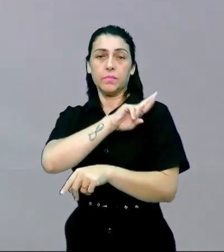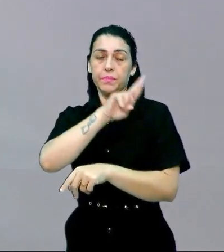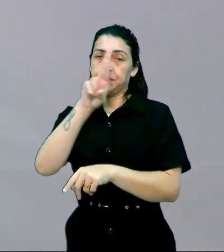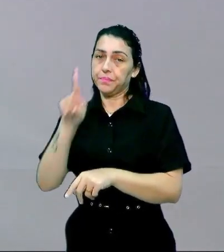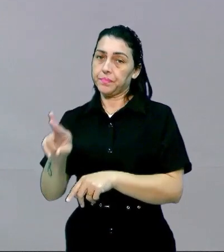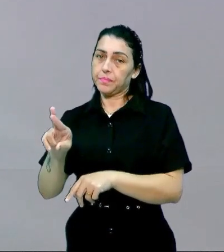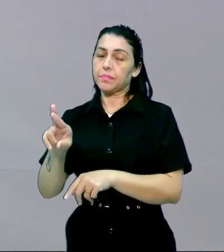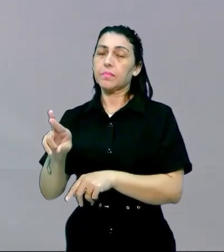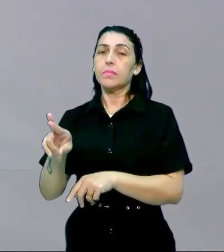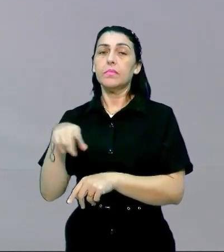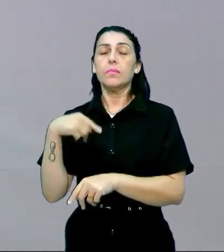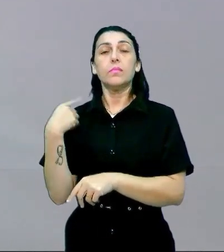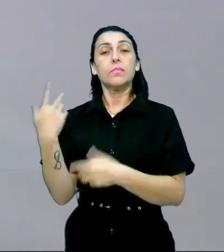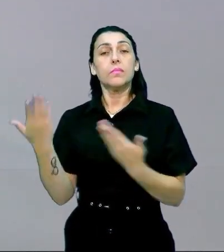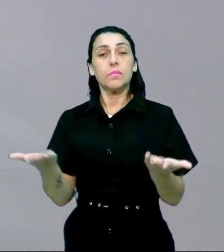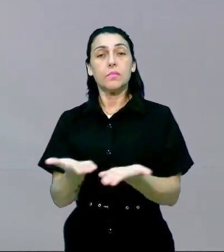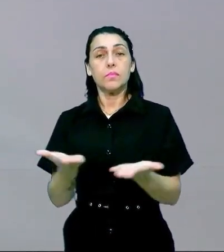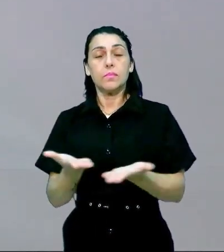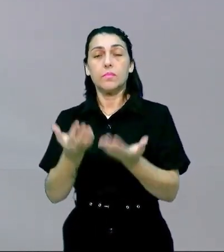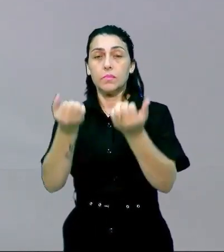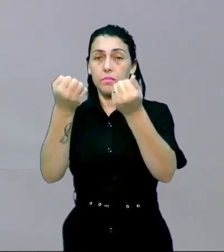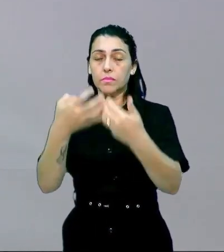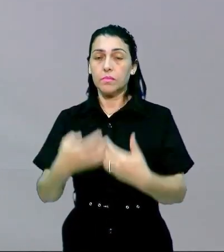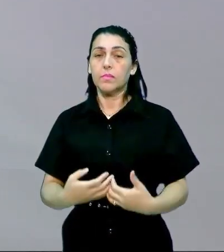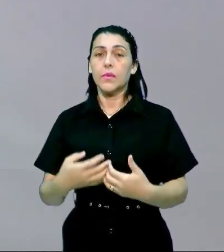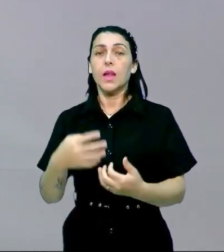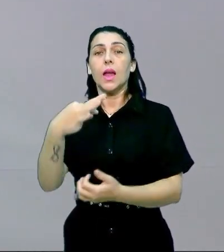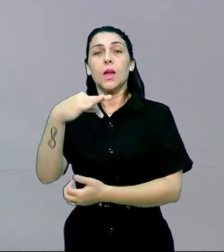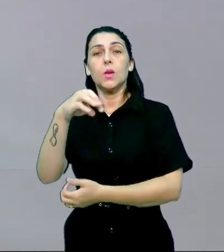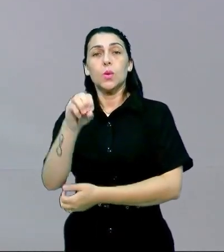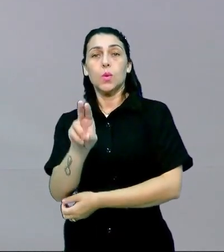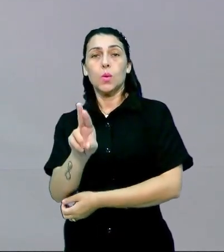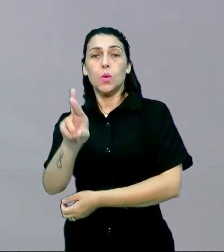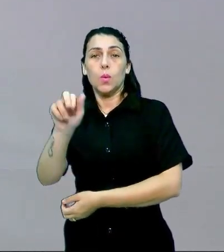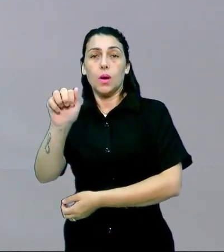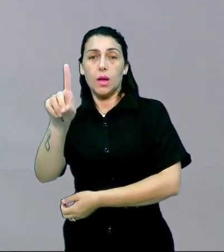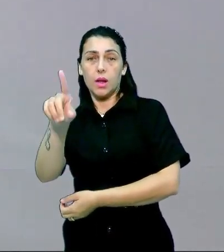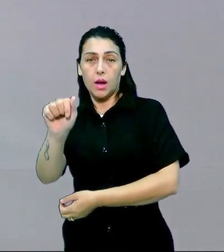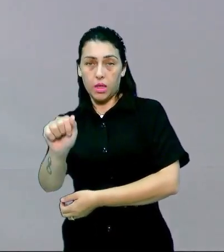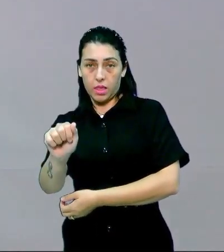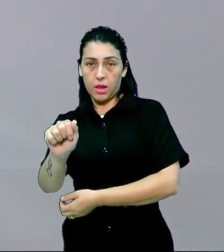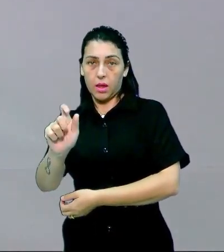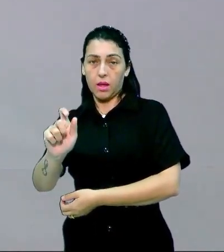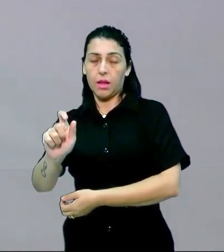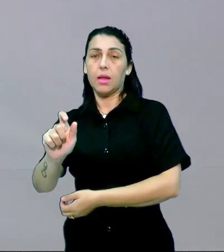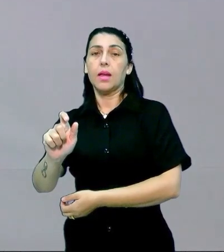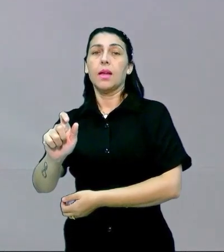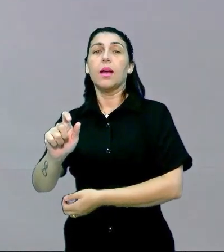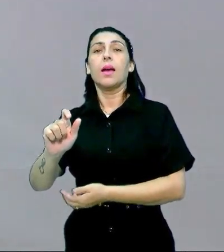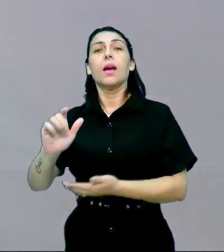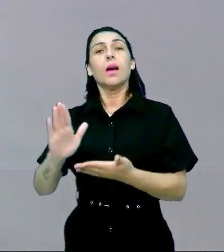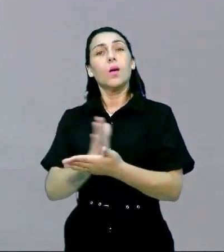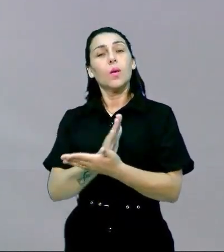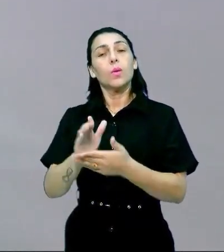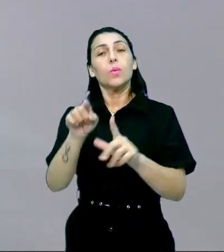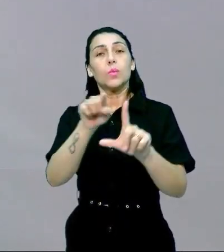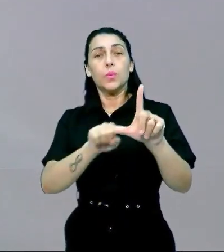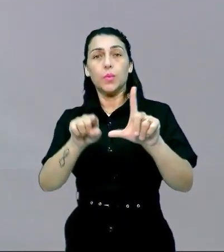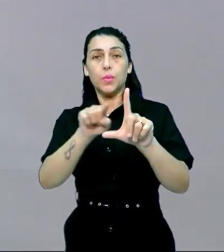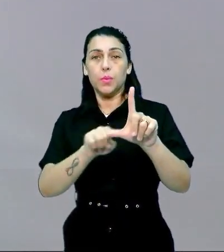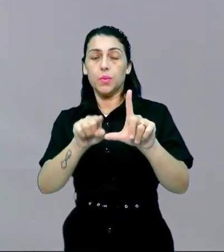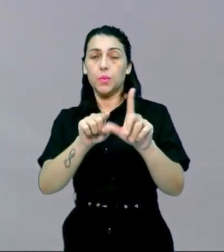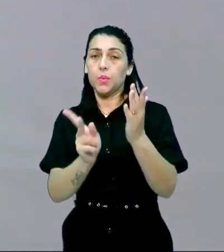y hoy vamos hablar un poco de la autorada entonces mucho de los animes los